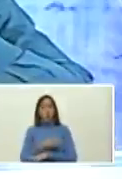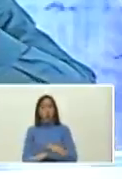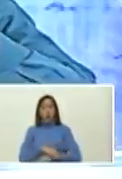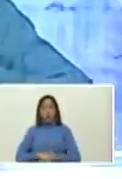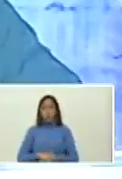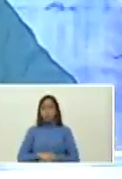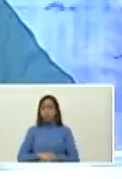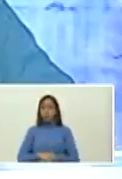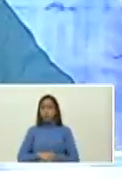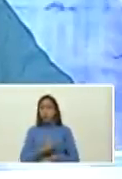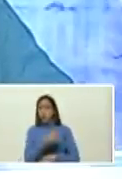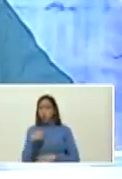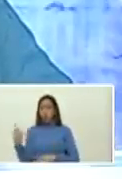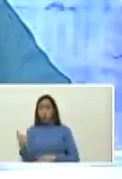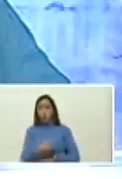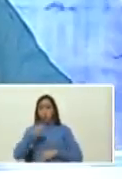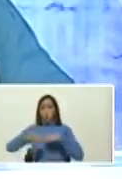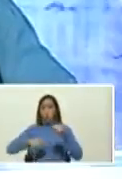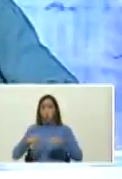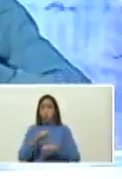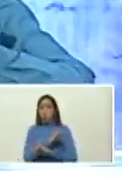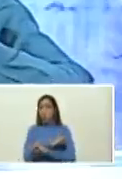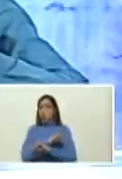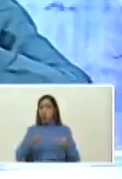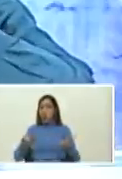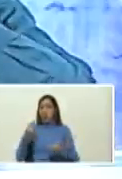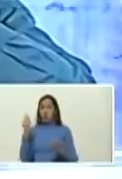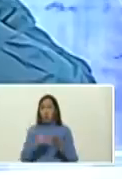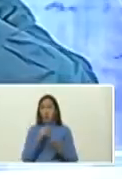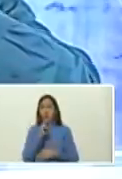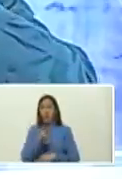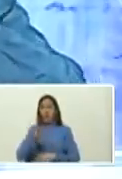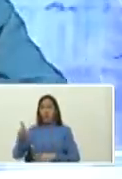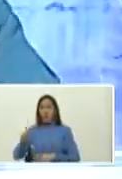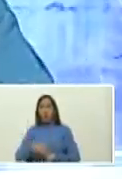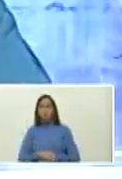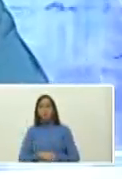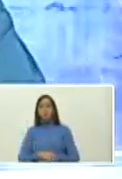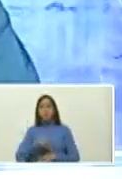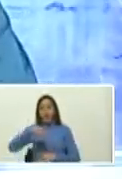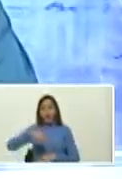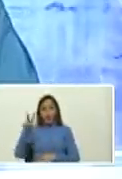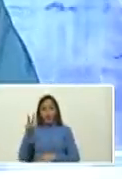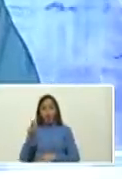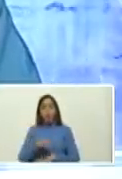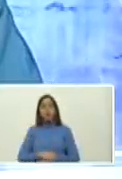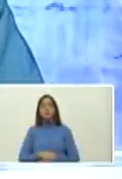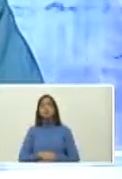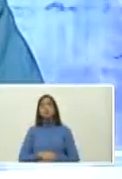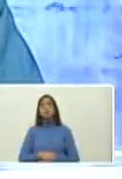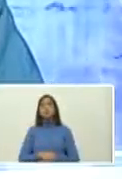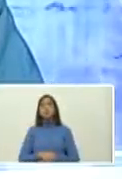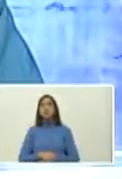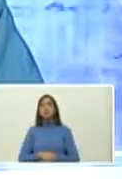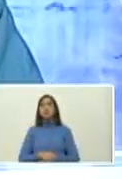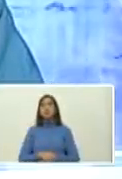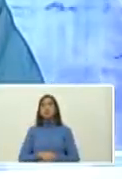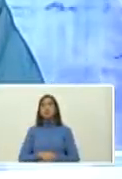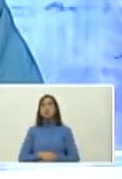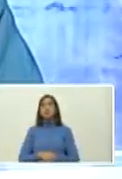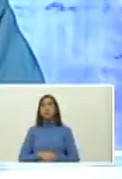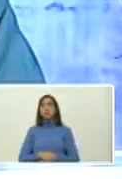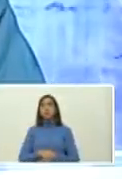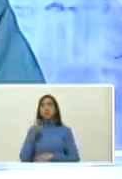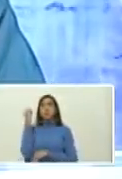vuelta ciclística 2021 Venezuela 2021 que nos dice de estos eventos